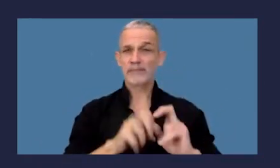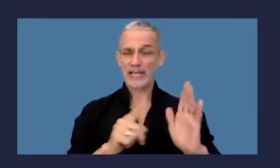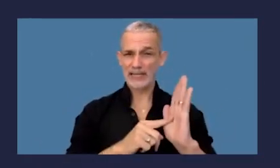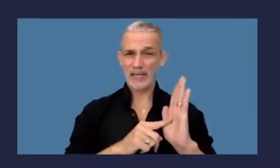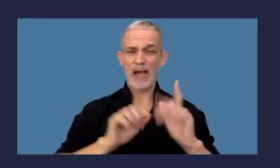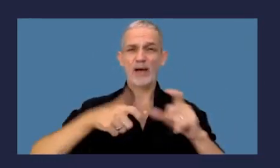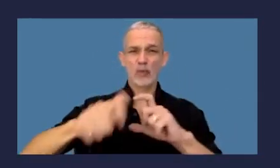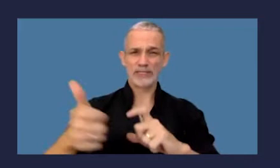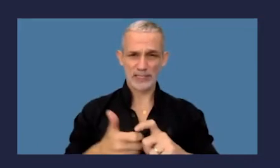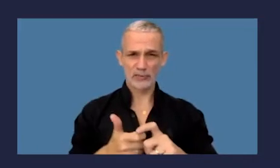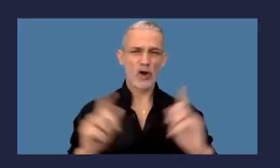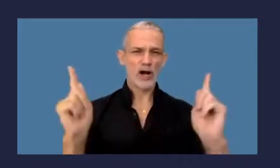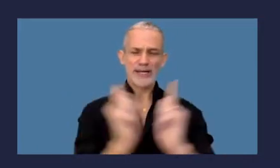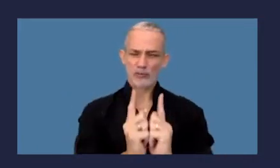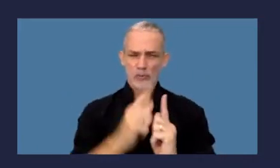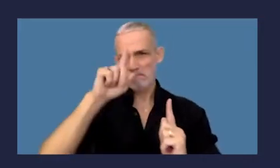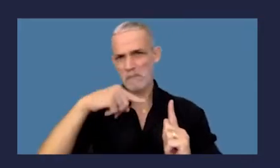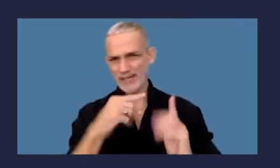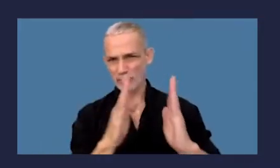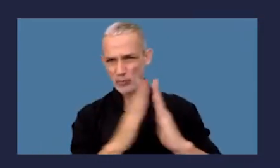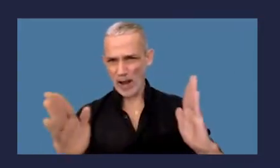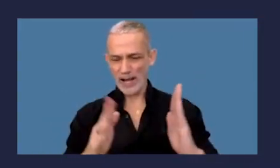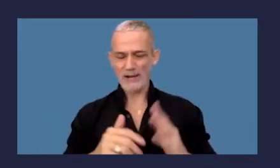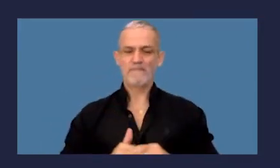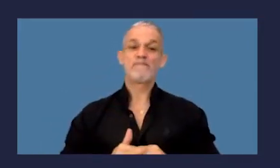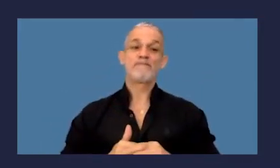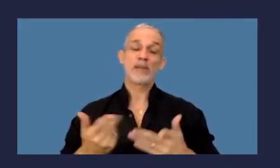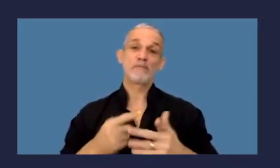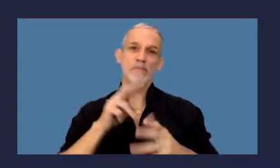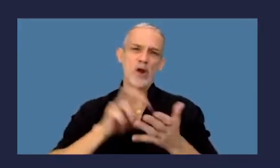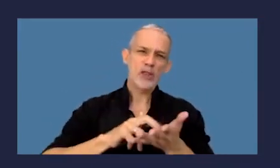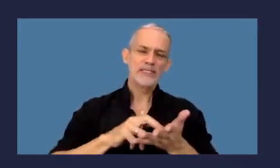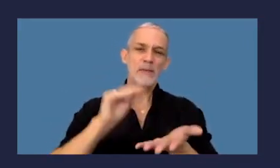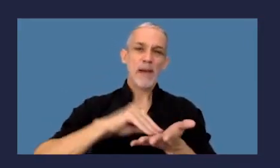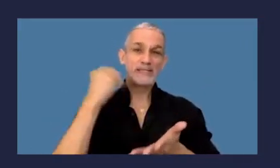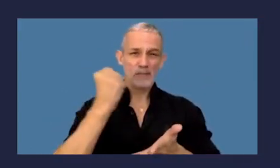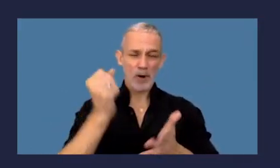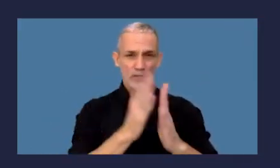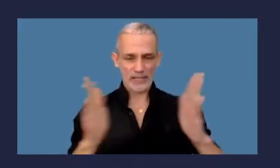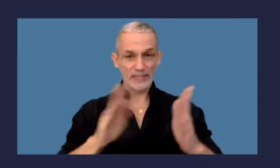el resumen mensual de las noticias más destacadas.